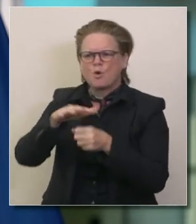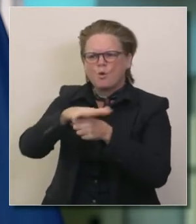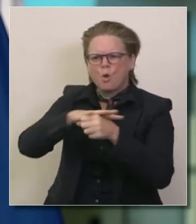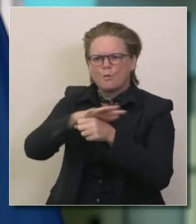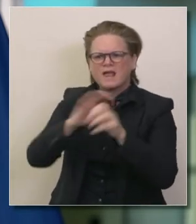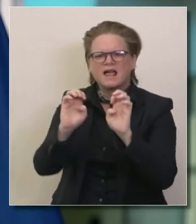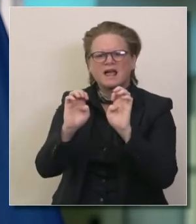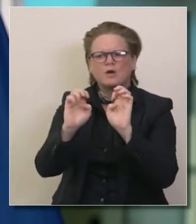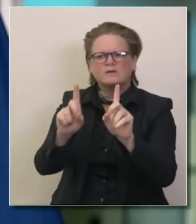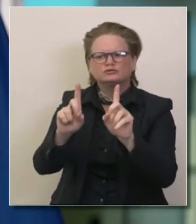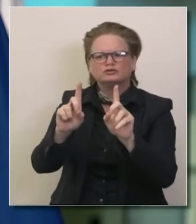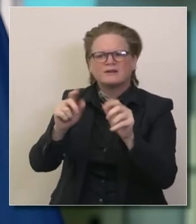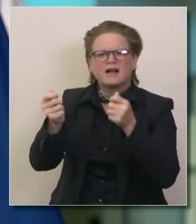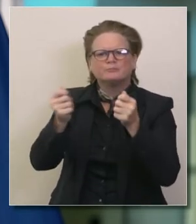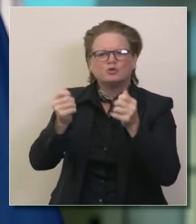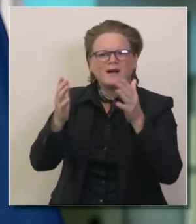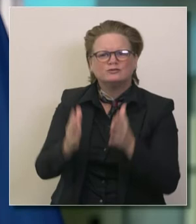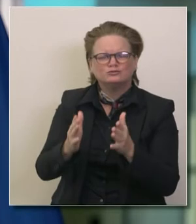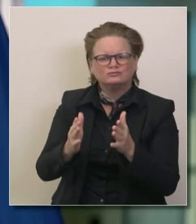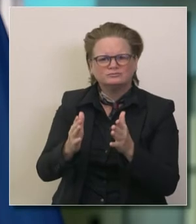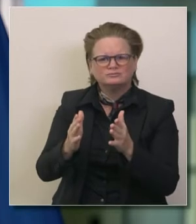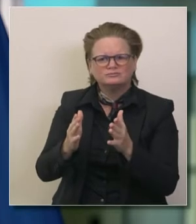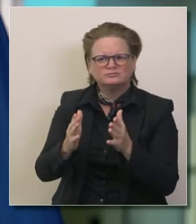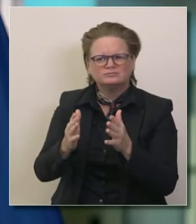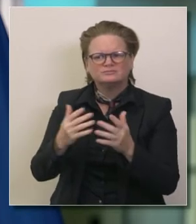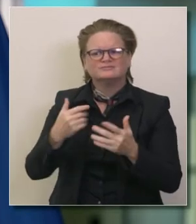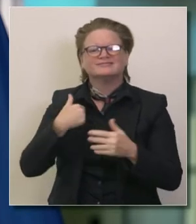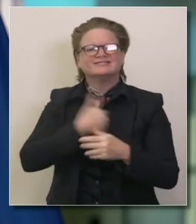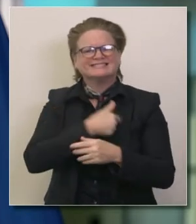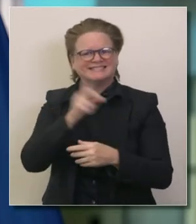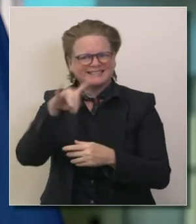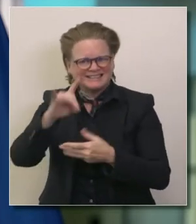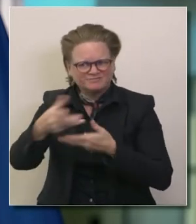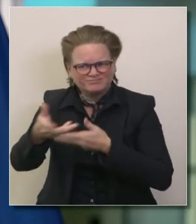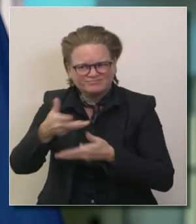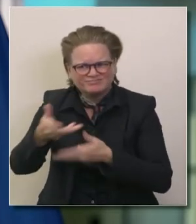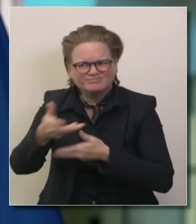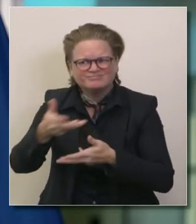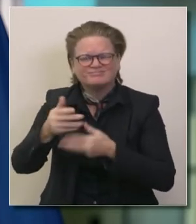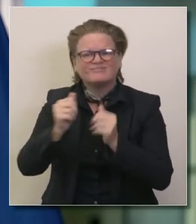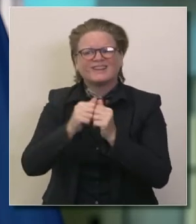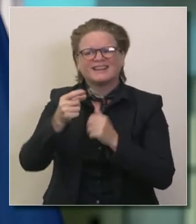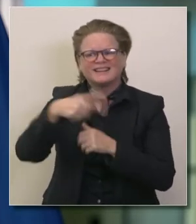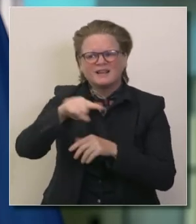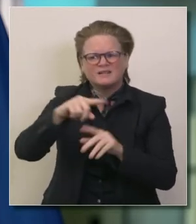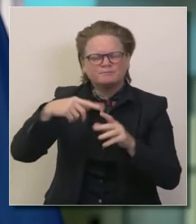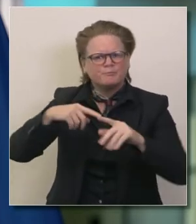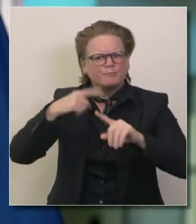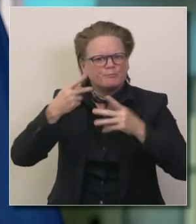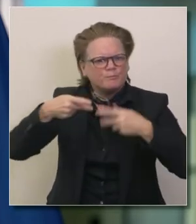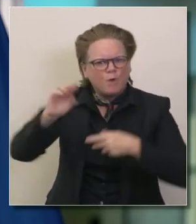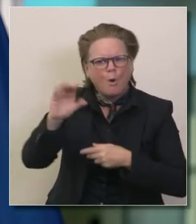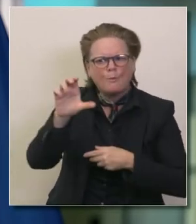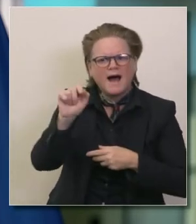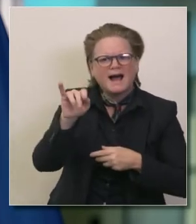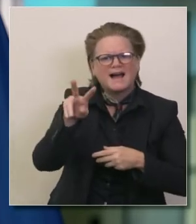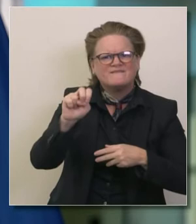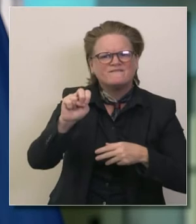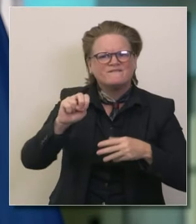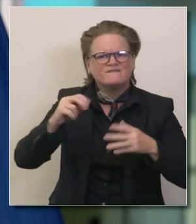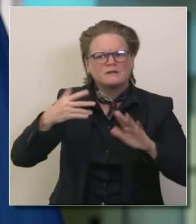administradores de educación locales por todo el espectro y hemos seguido participando activamente